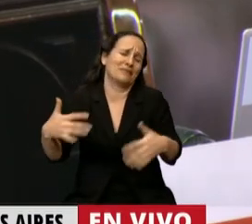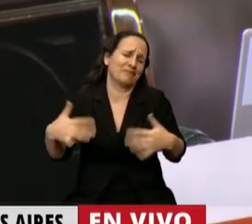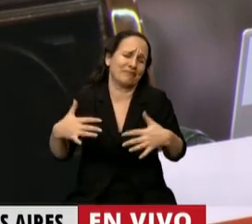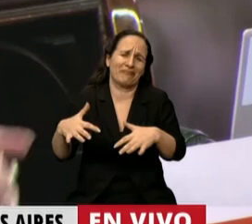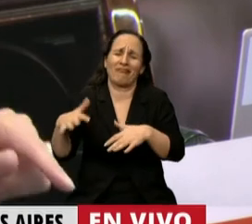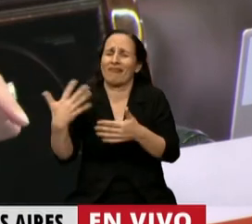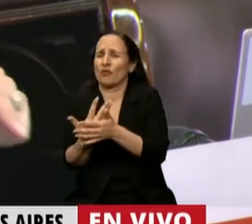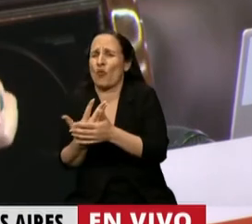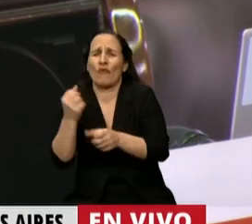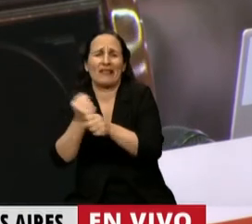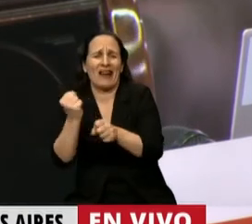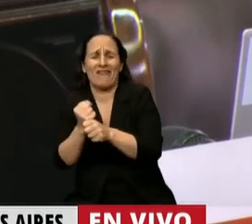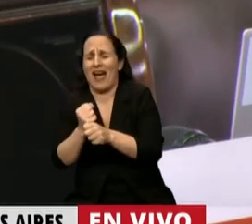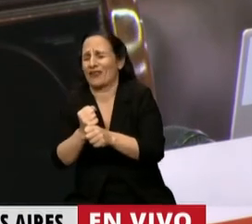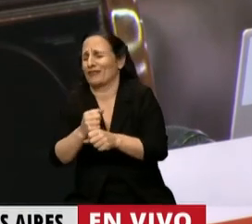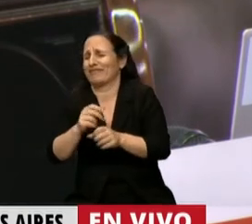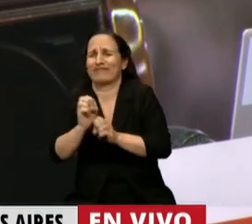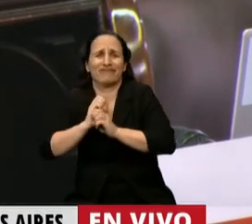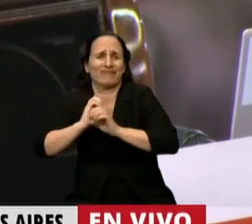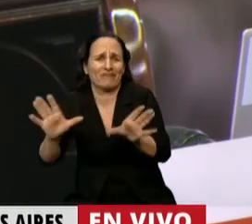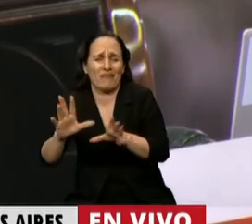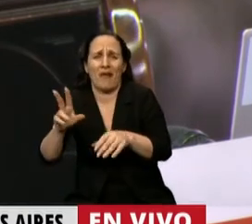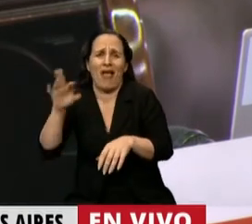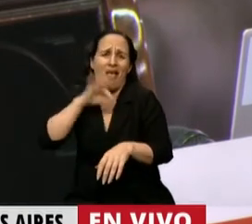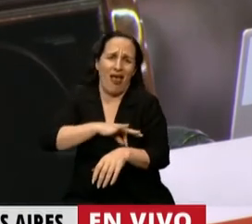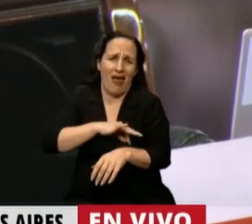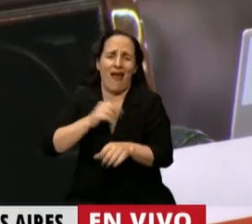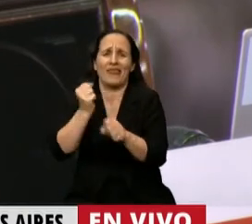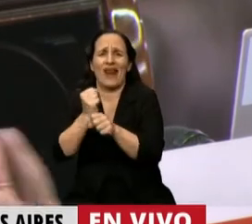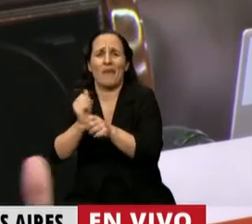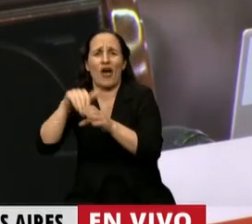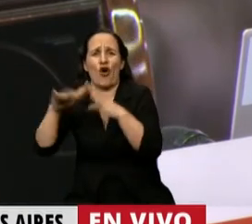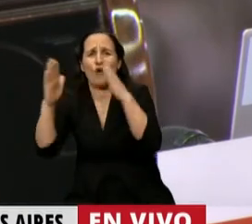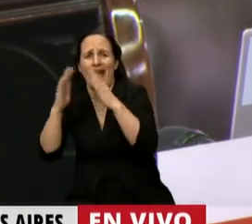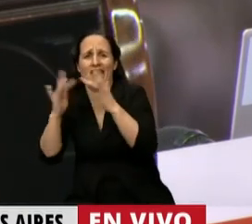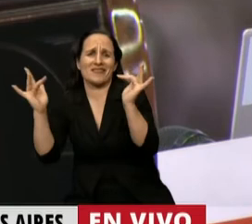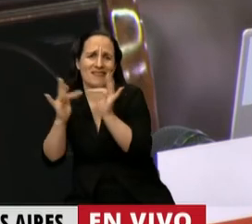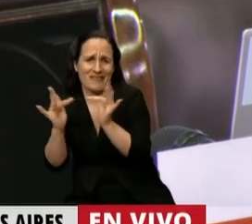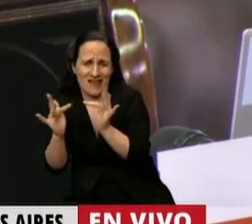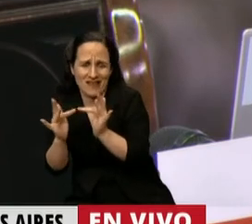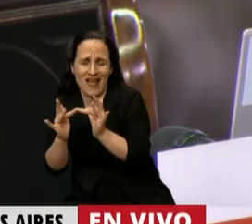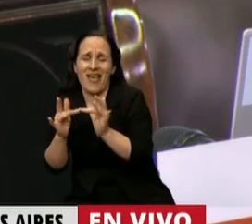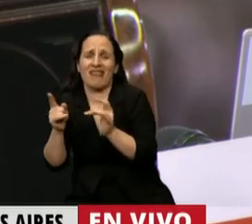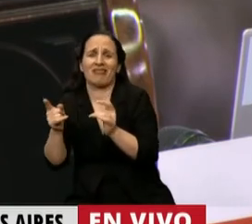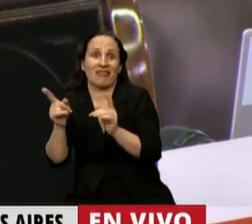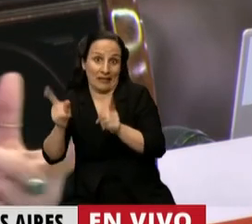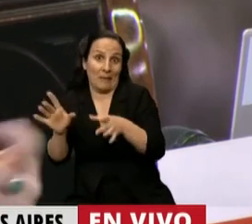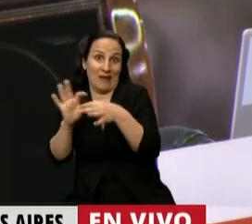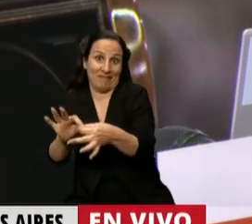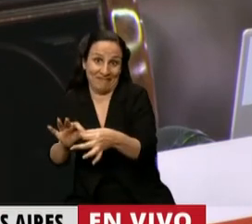laboral, y lo hemos discutido cuando se abordó el tema del teletrabajo acá, que está muy ligado también a esta cuestión,